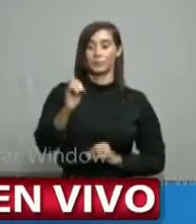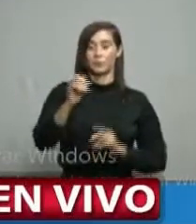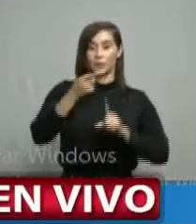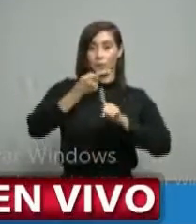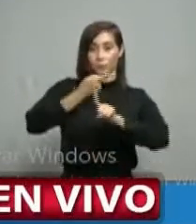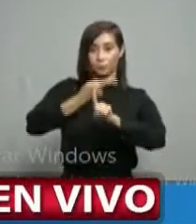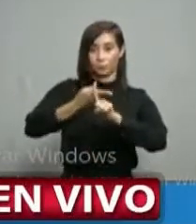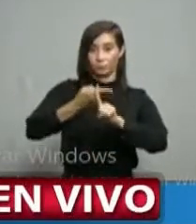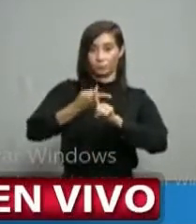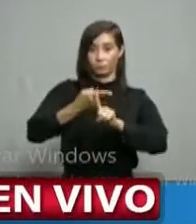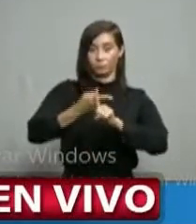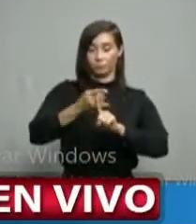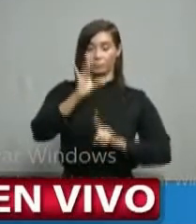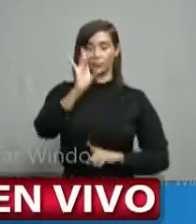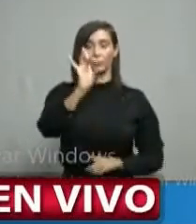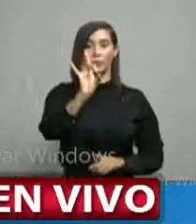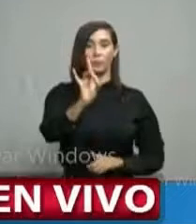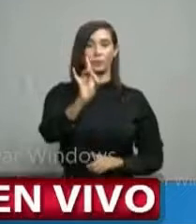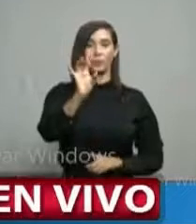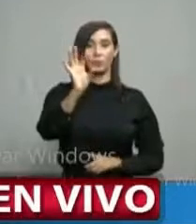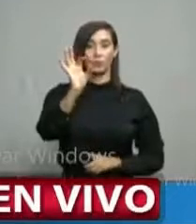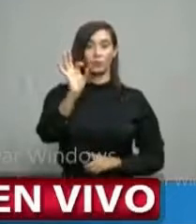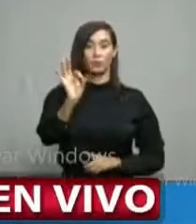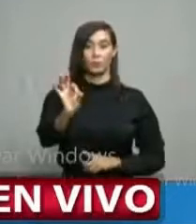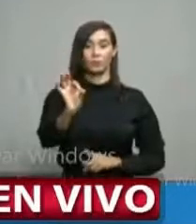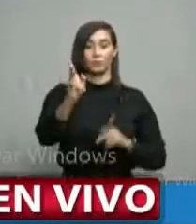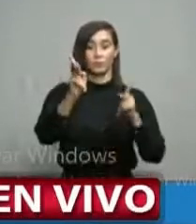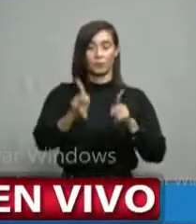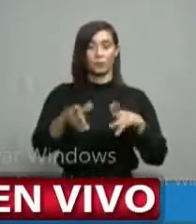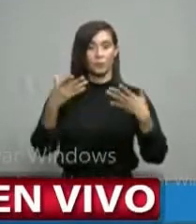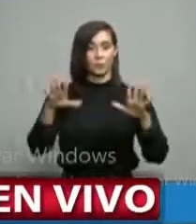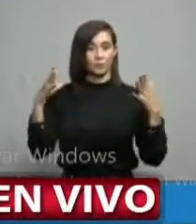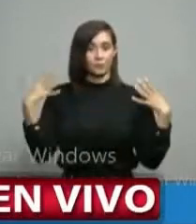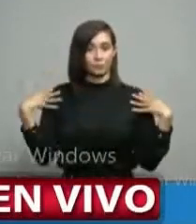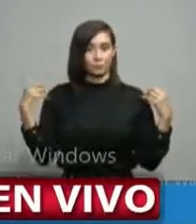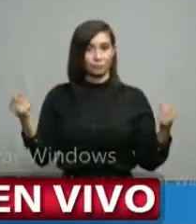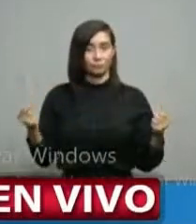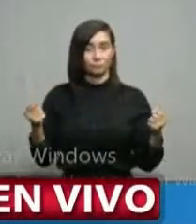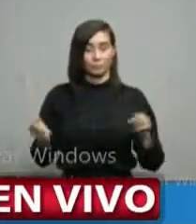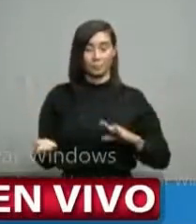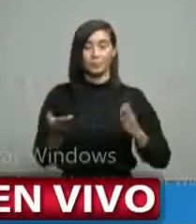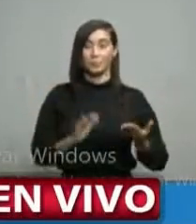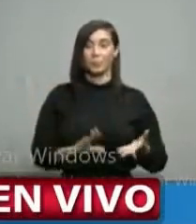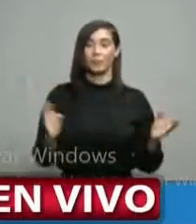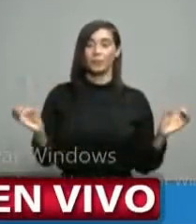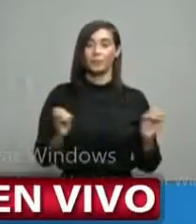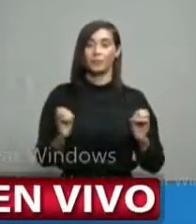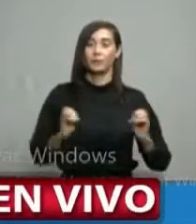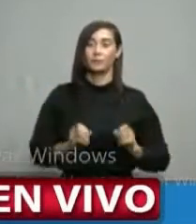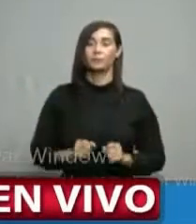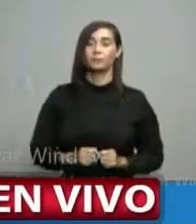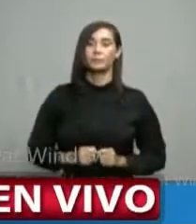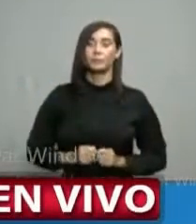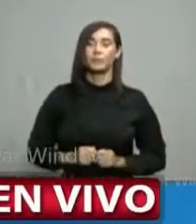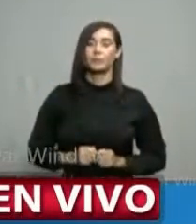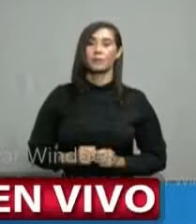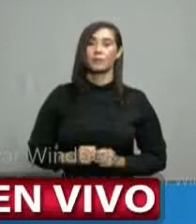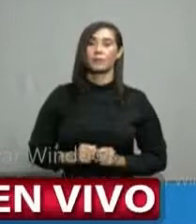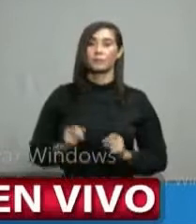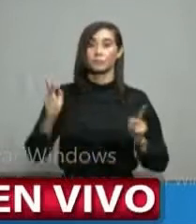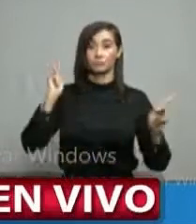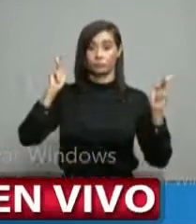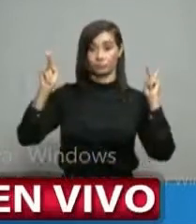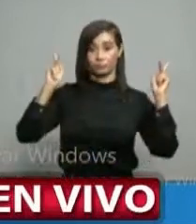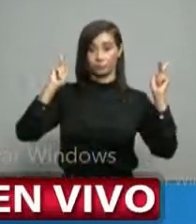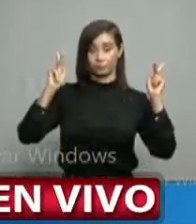positividad, 89 de los 111 recuperados, 0 fallecimientos. Puerto